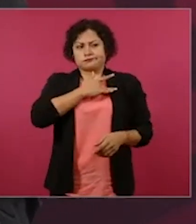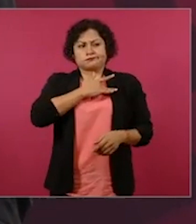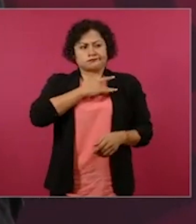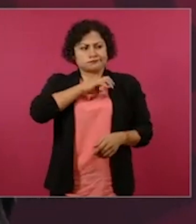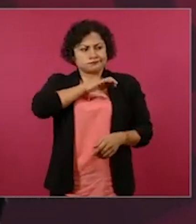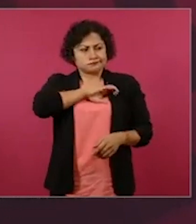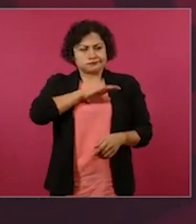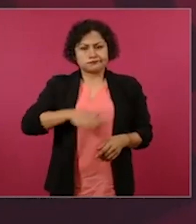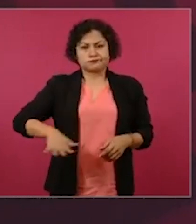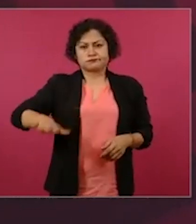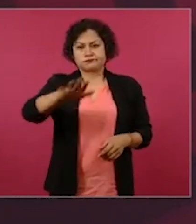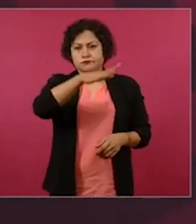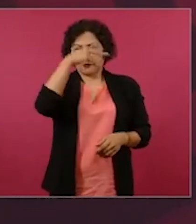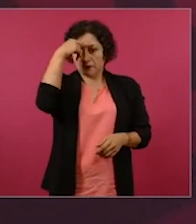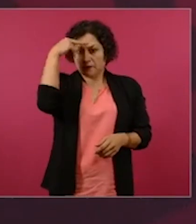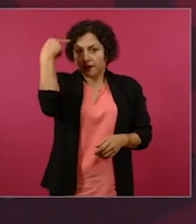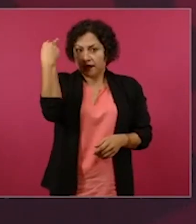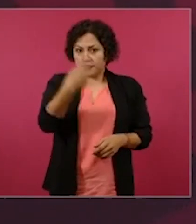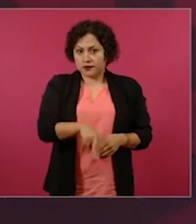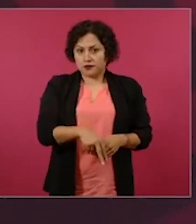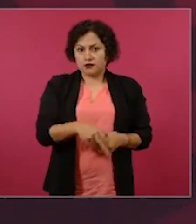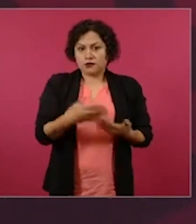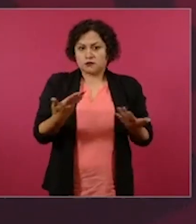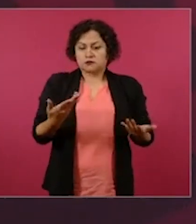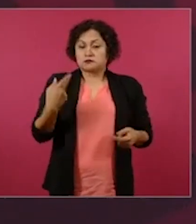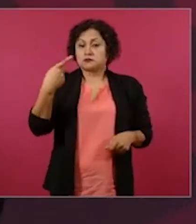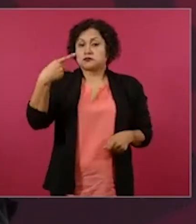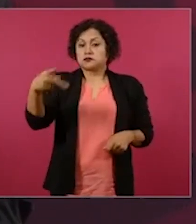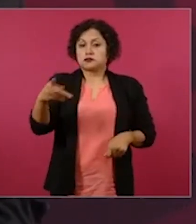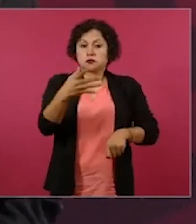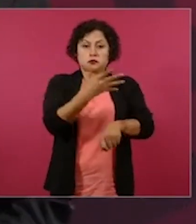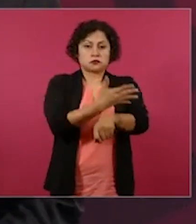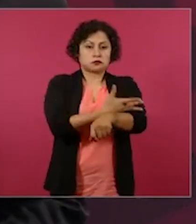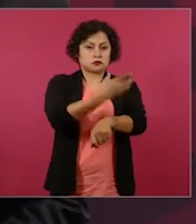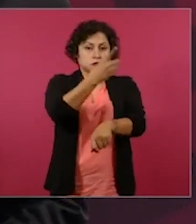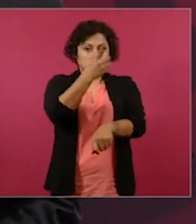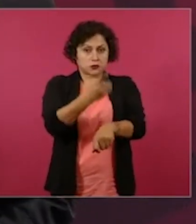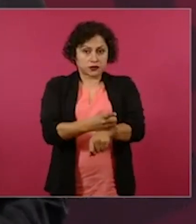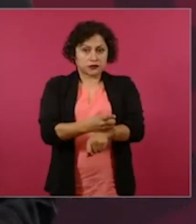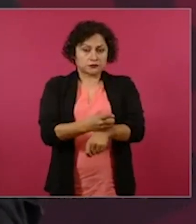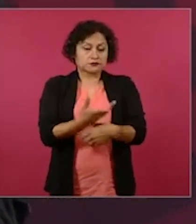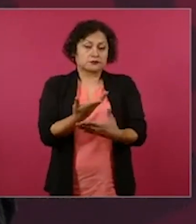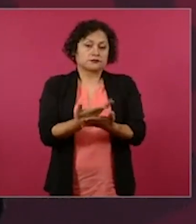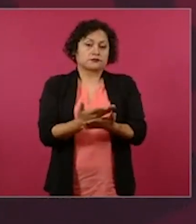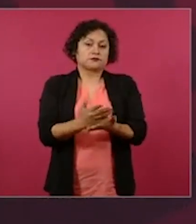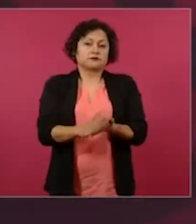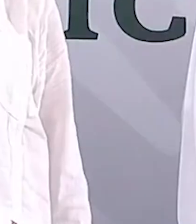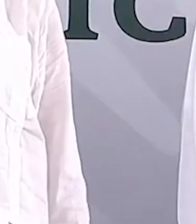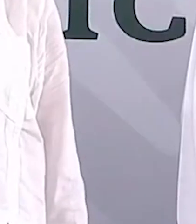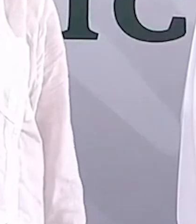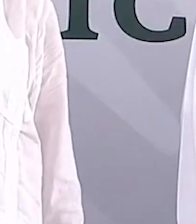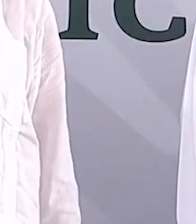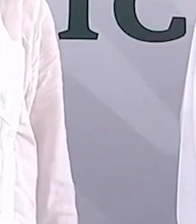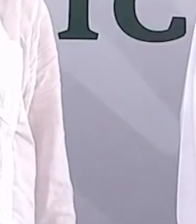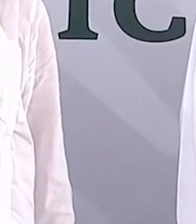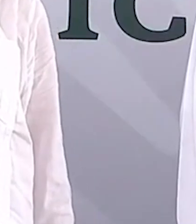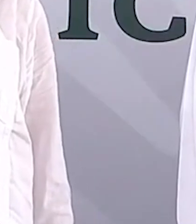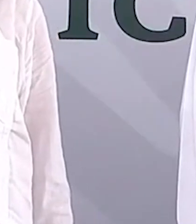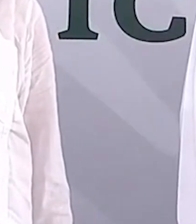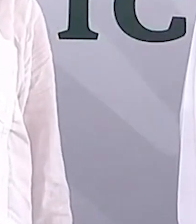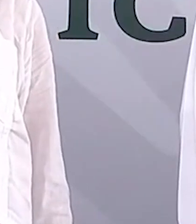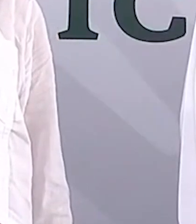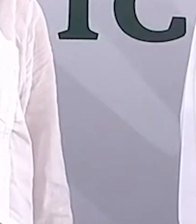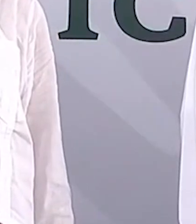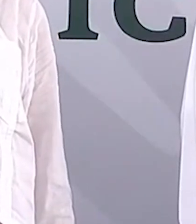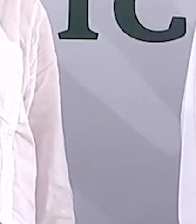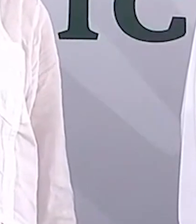y es la primera mujer que va a gobernar México. Para Primer Sistema